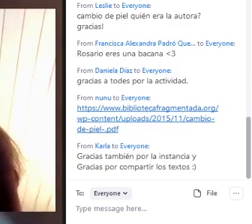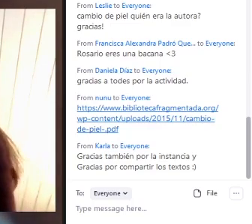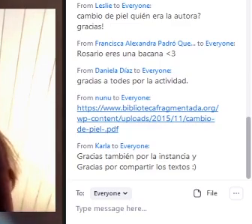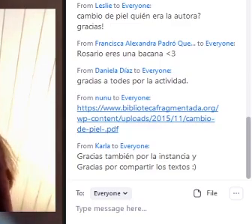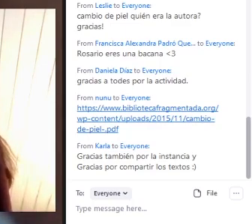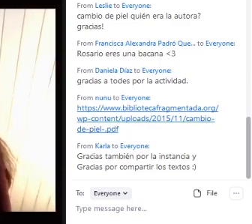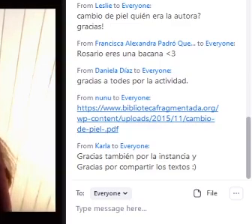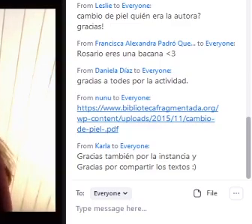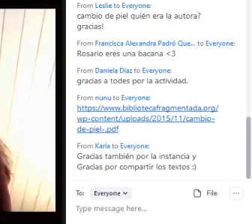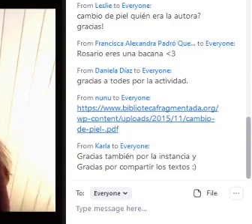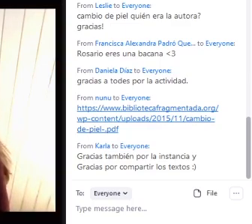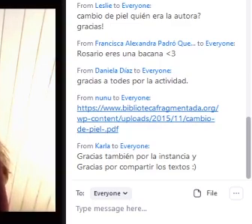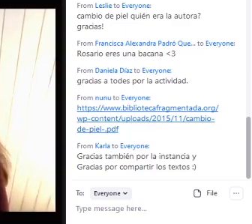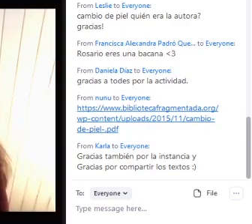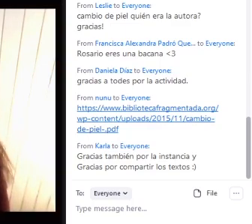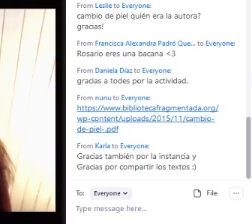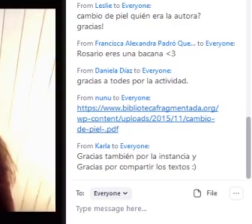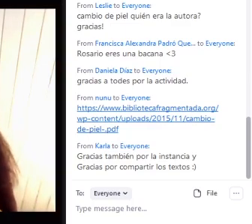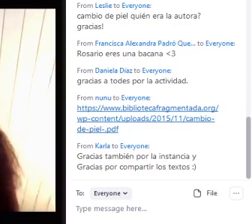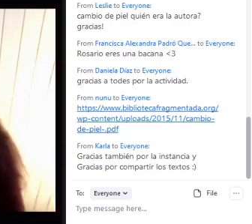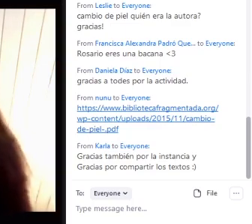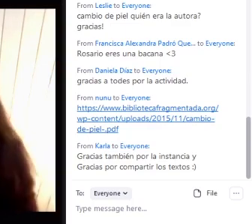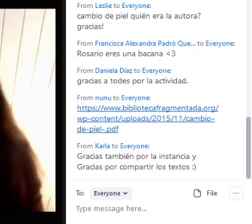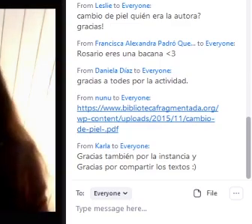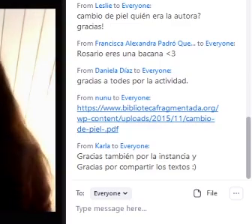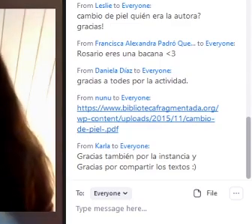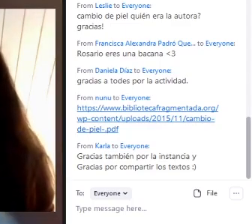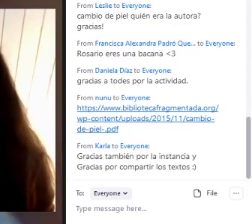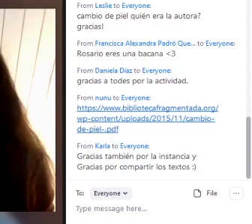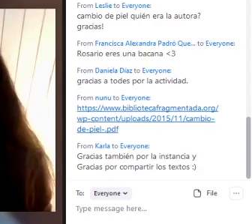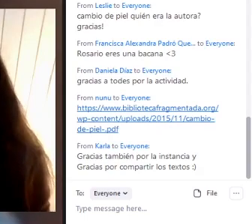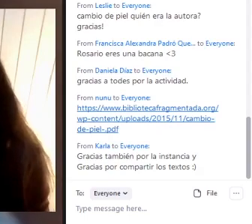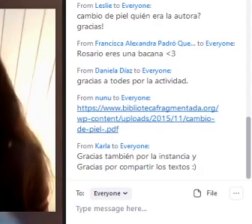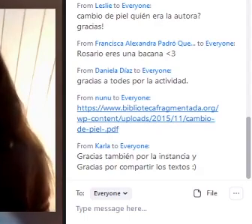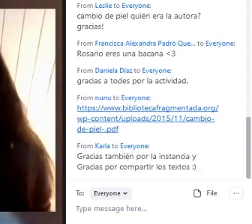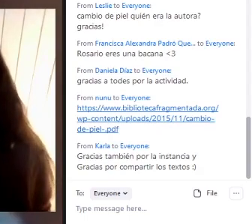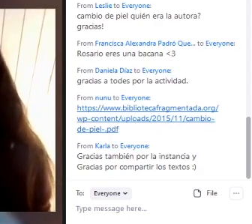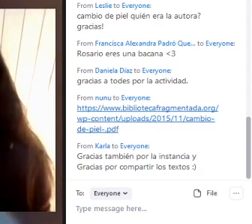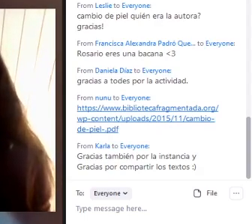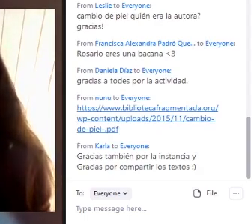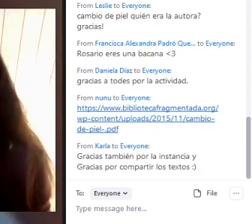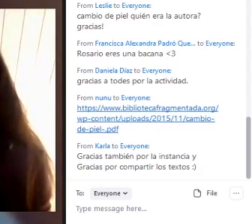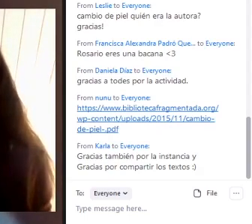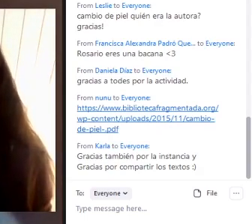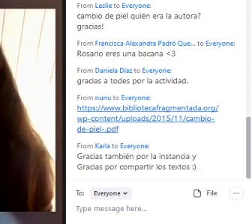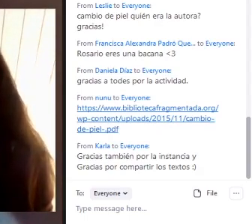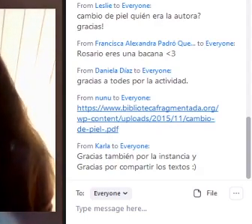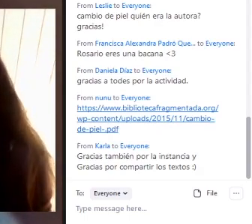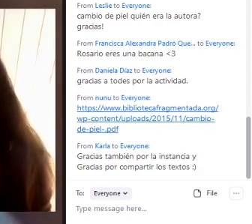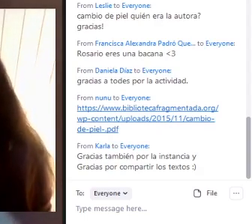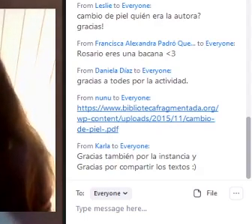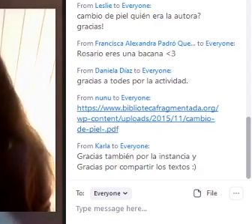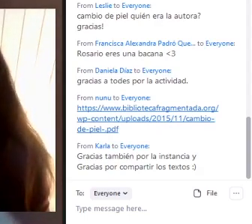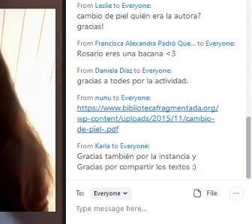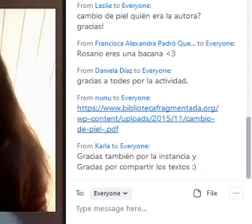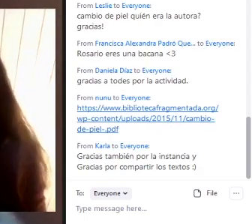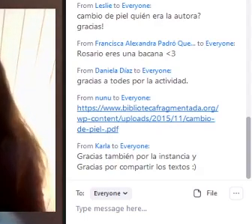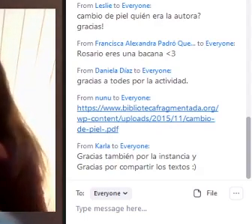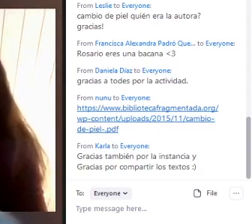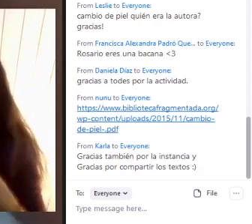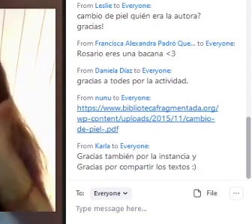Catherine Subiabre También nos dice Que desde la red chilena Contra la violencia Hacia las mujeres Existe un libro De educación no sexista